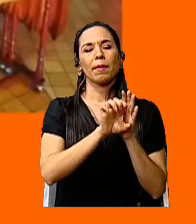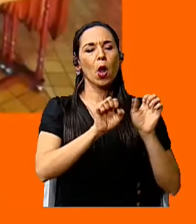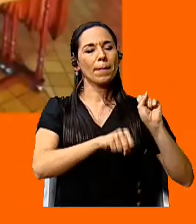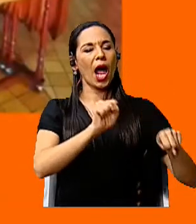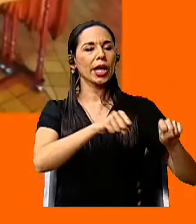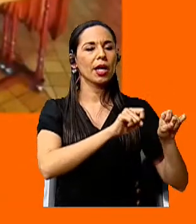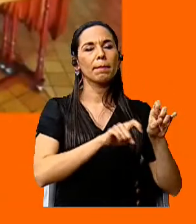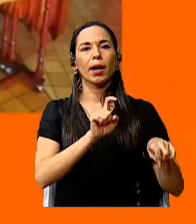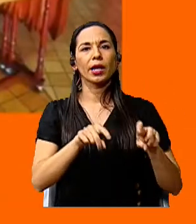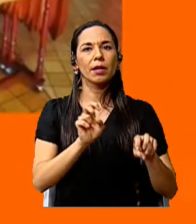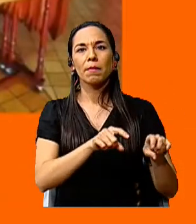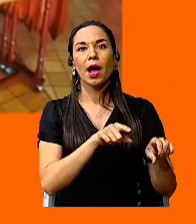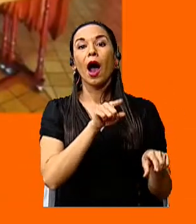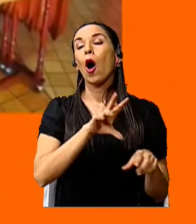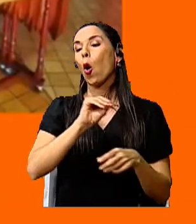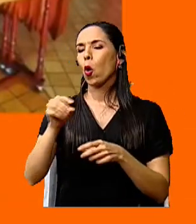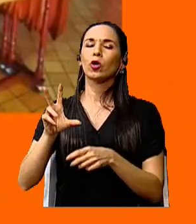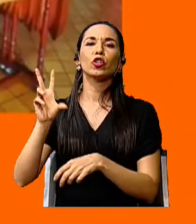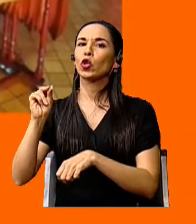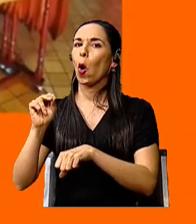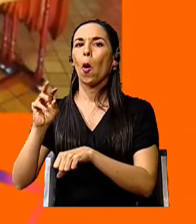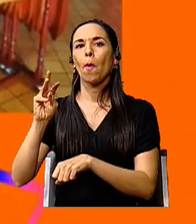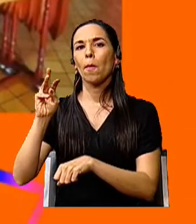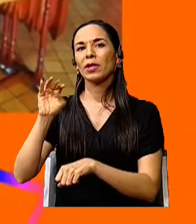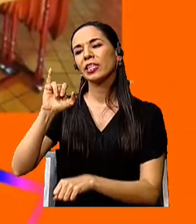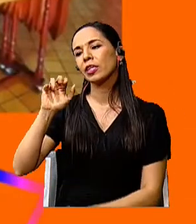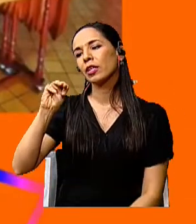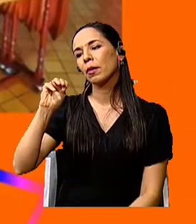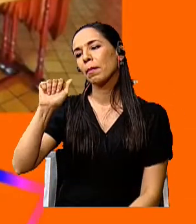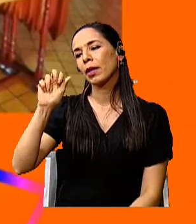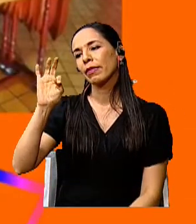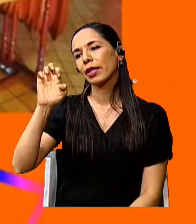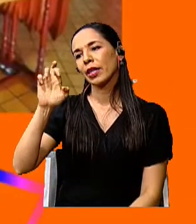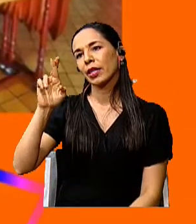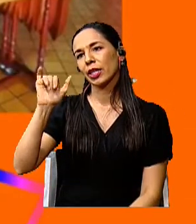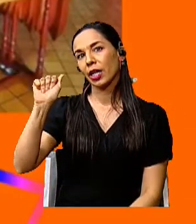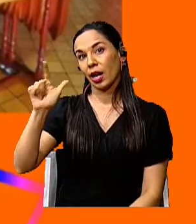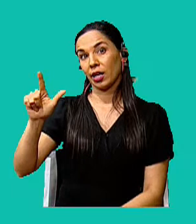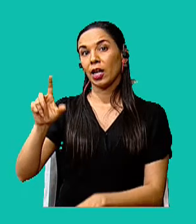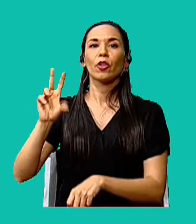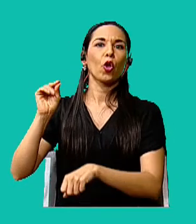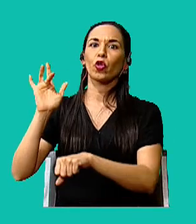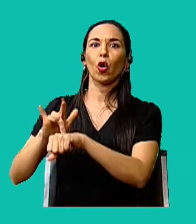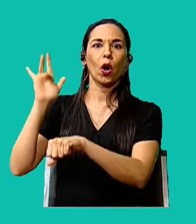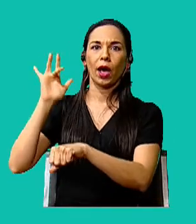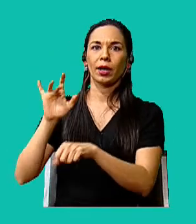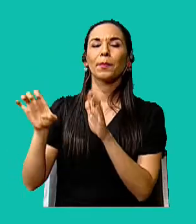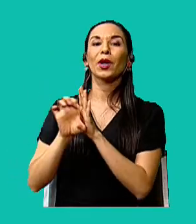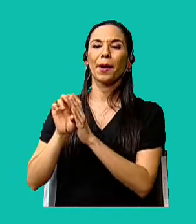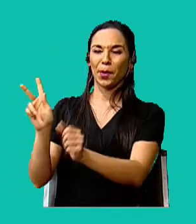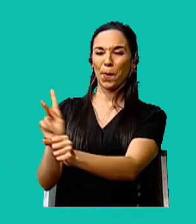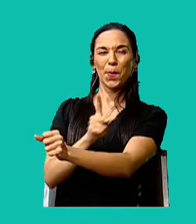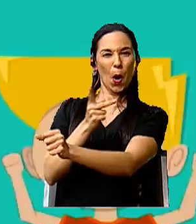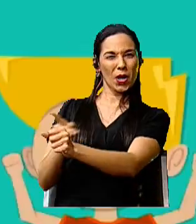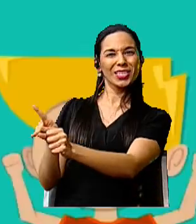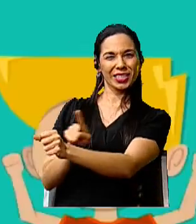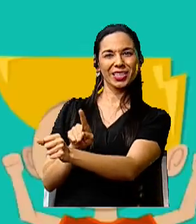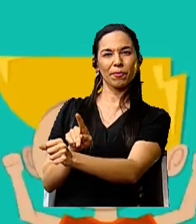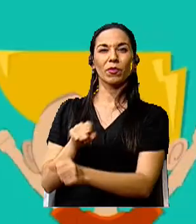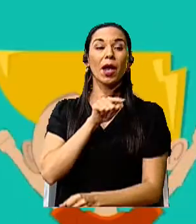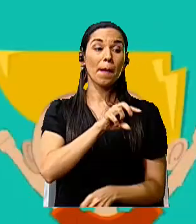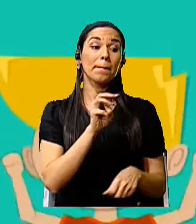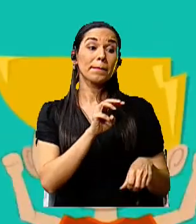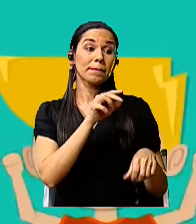inmaterial o intangible porque no lo puedo tocar, por ejemplo, una poesía. El patrimonio material